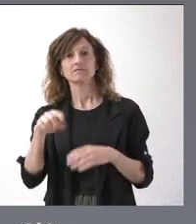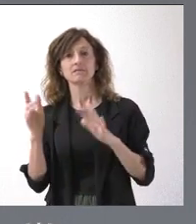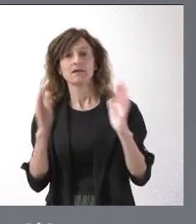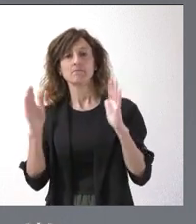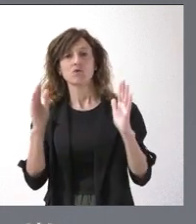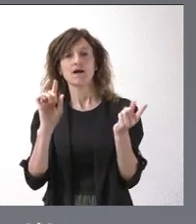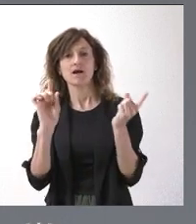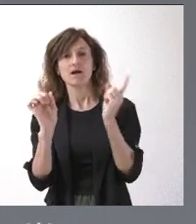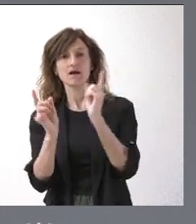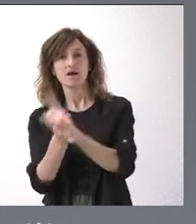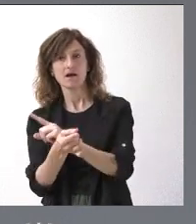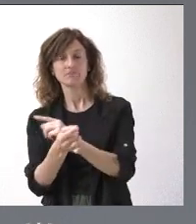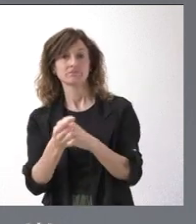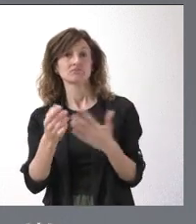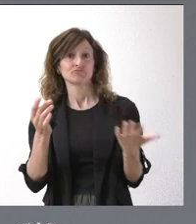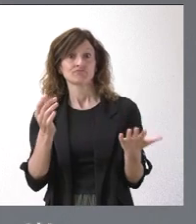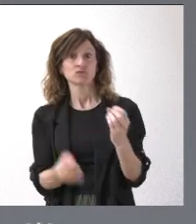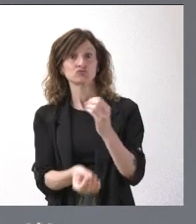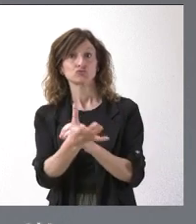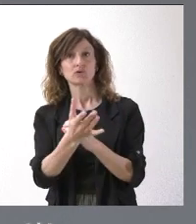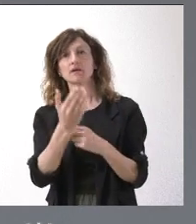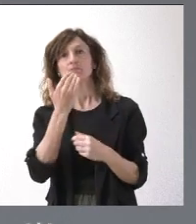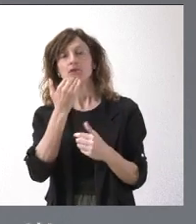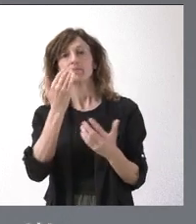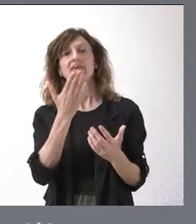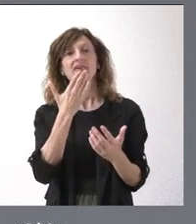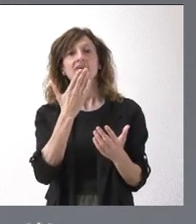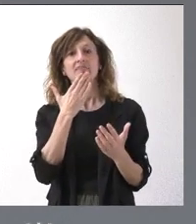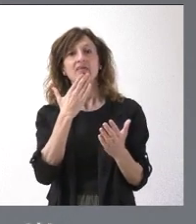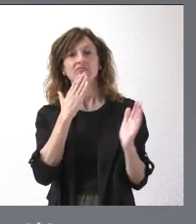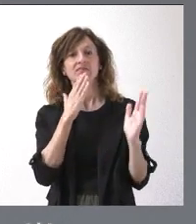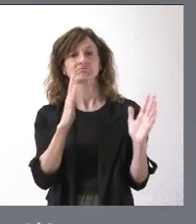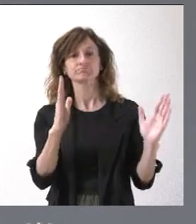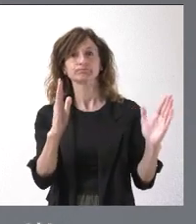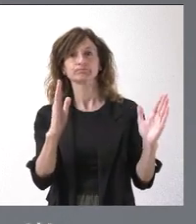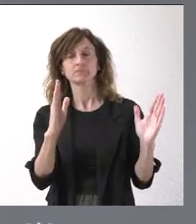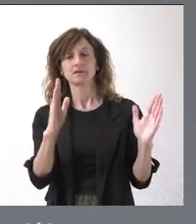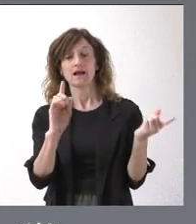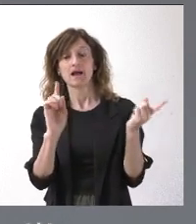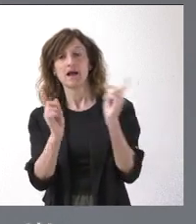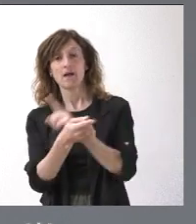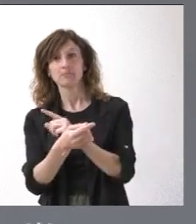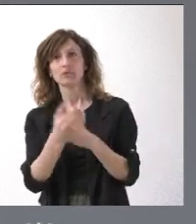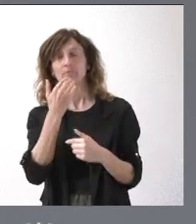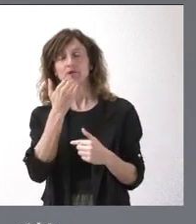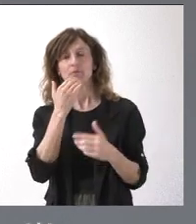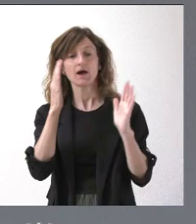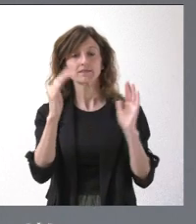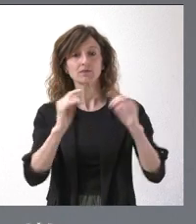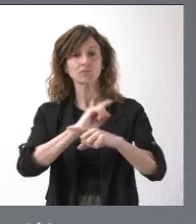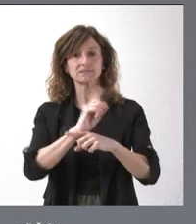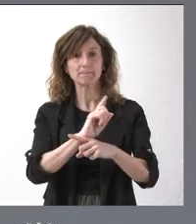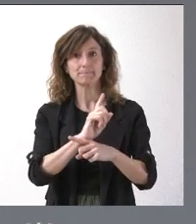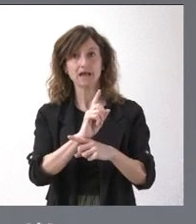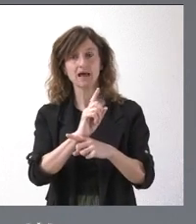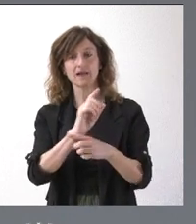que se producen entre unas edades y otras, en el pasar de atención temprana,